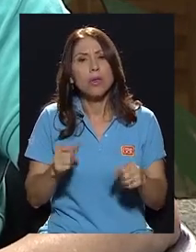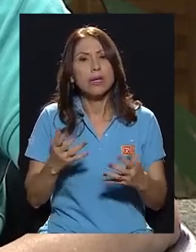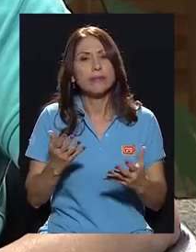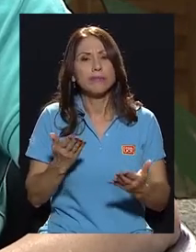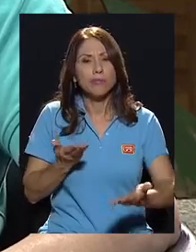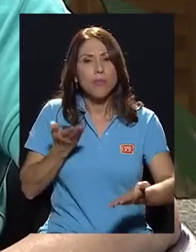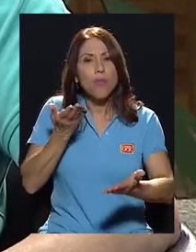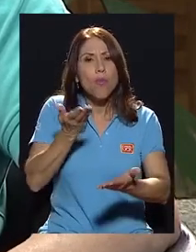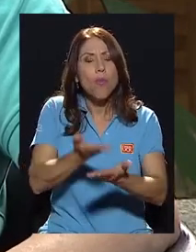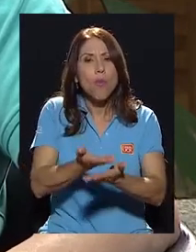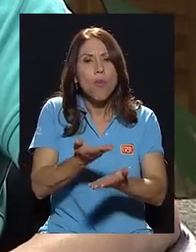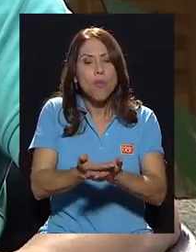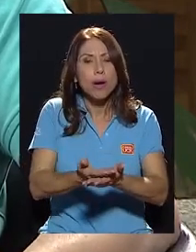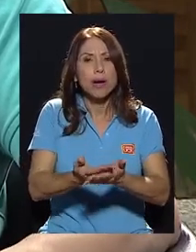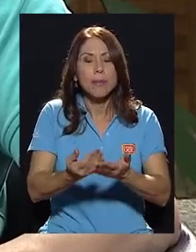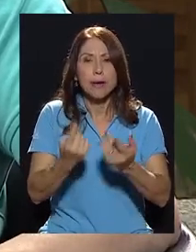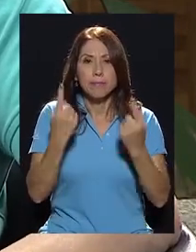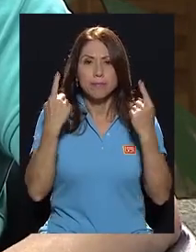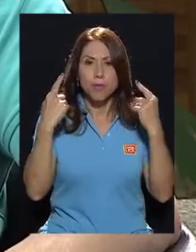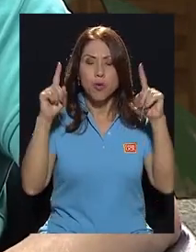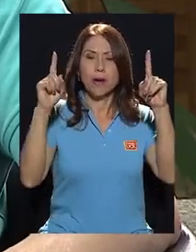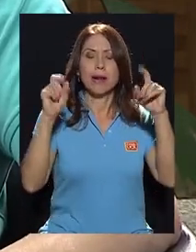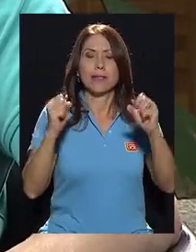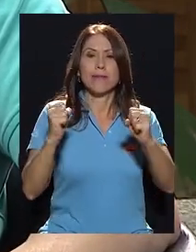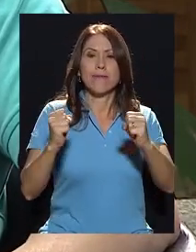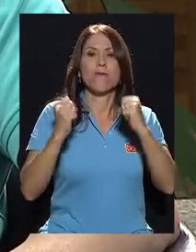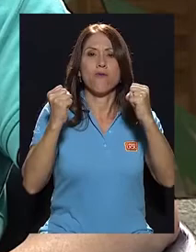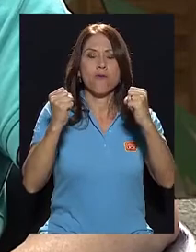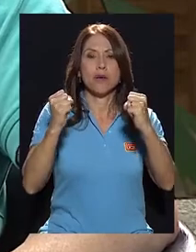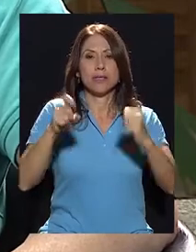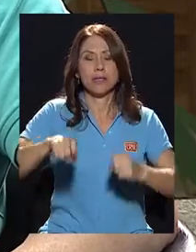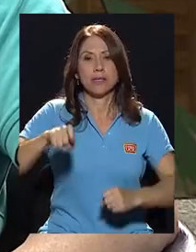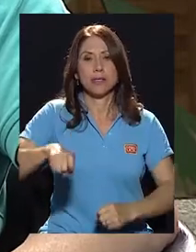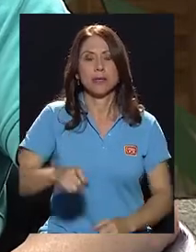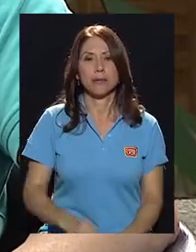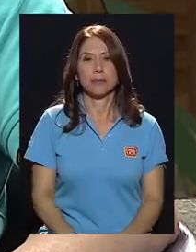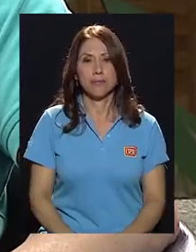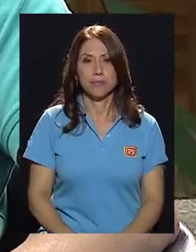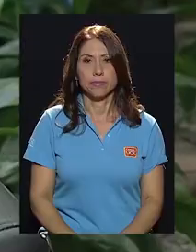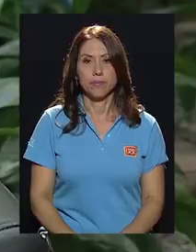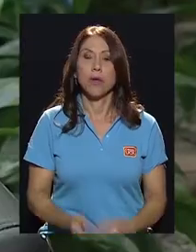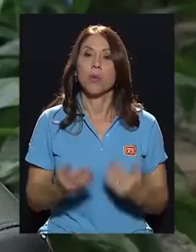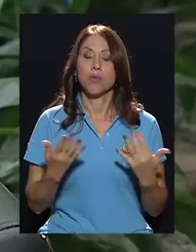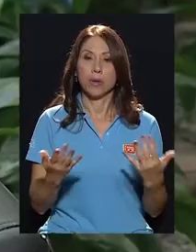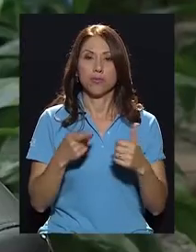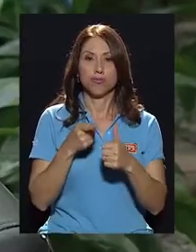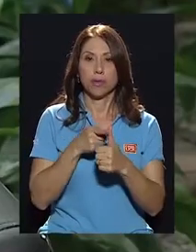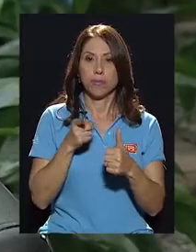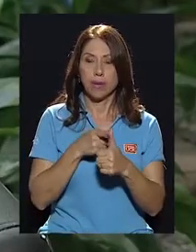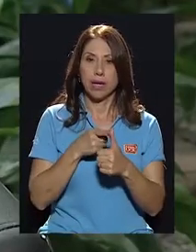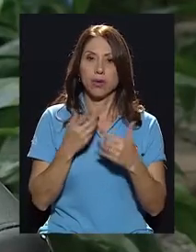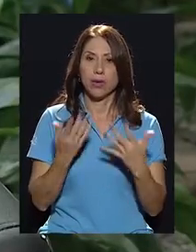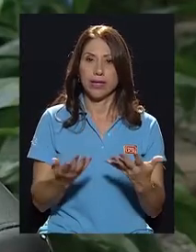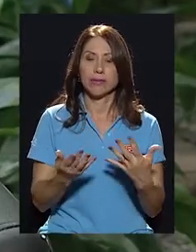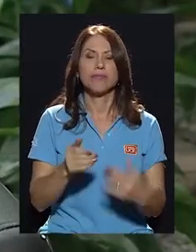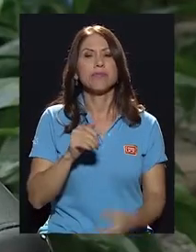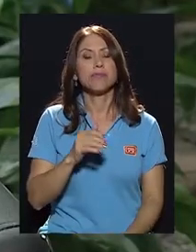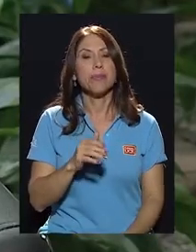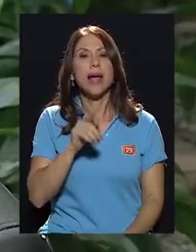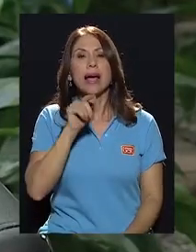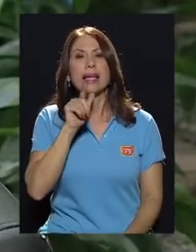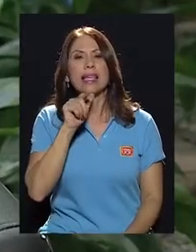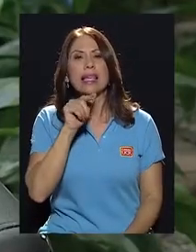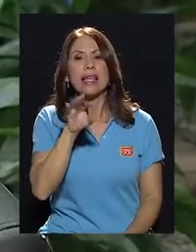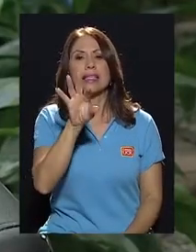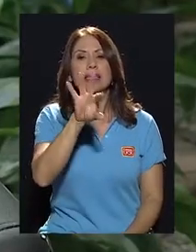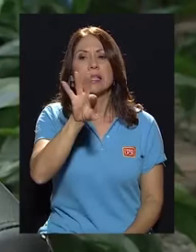proponer para lograr esa fuerza necesaria? Bueno, primero es a